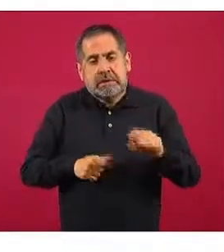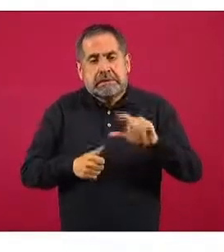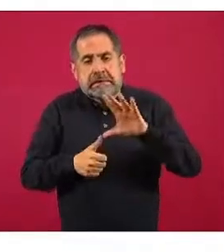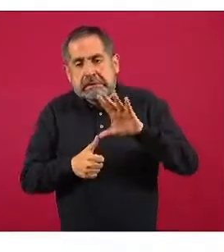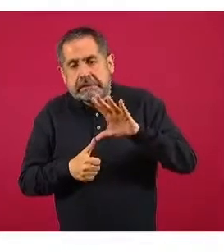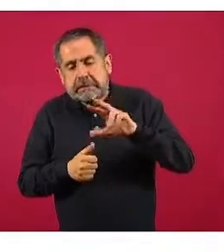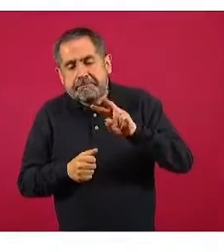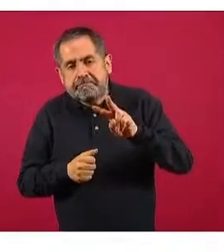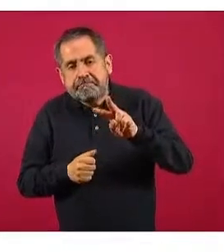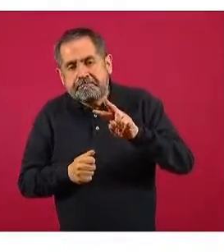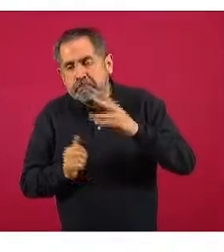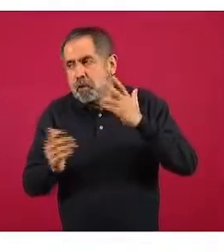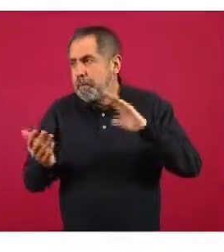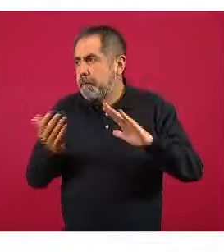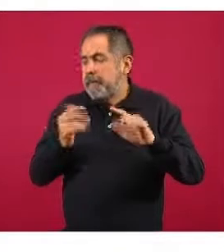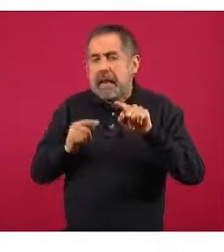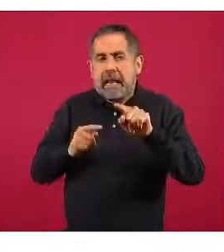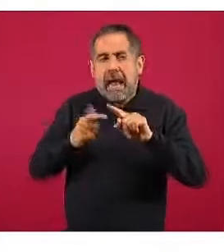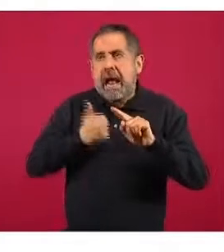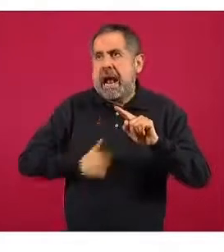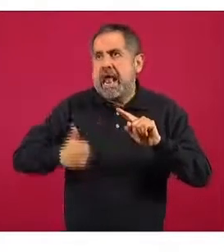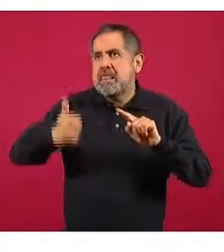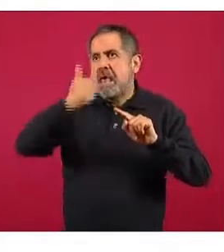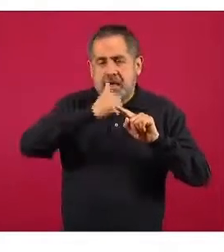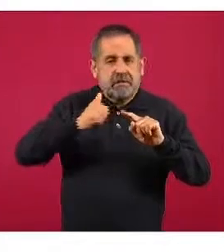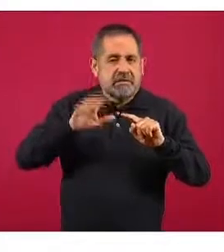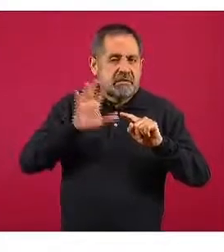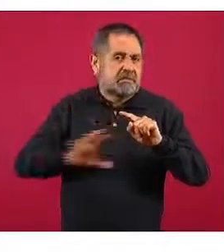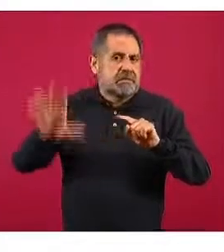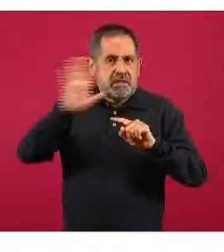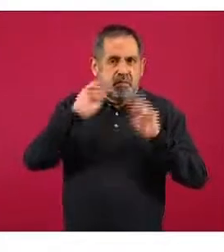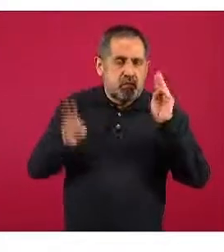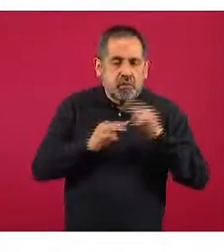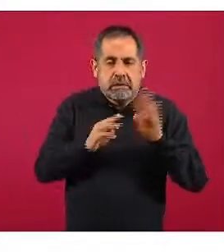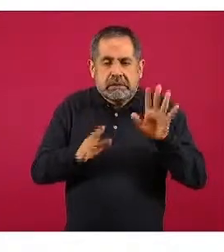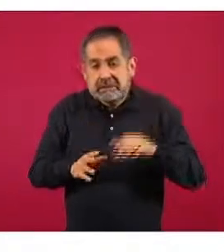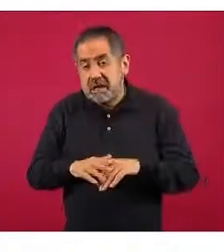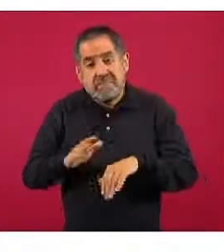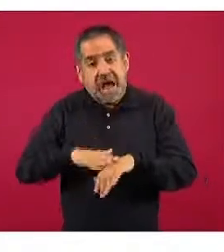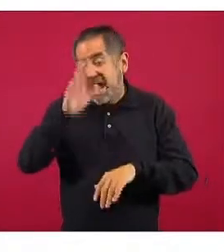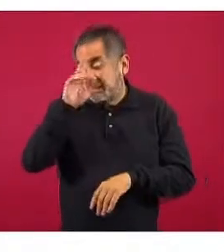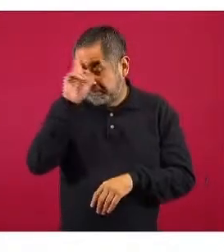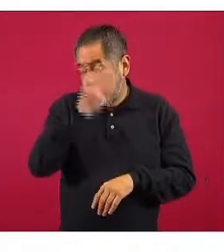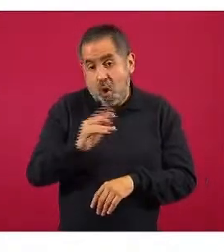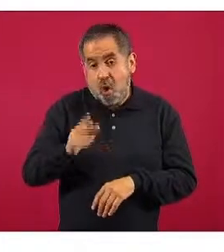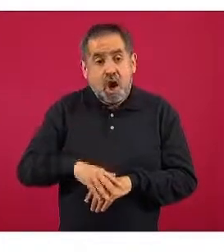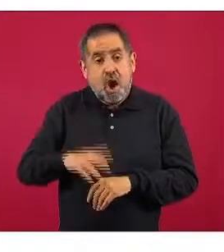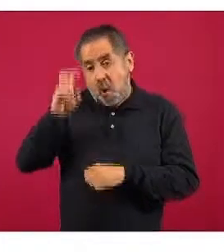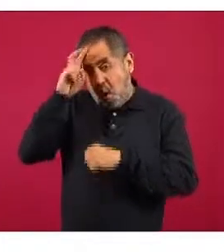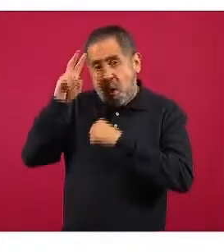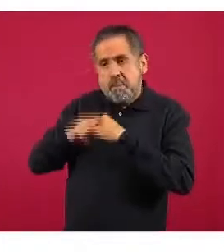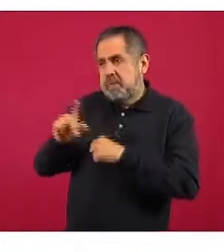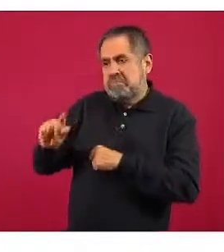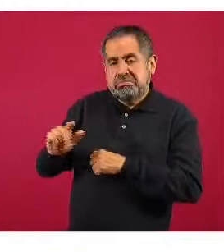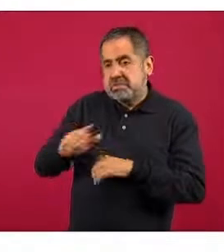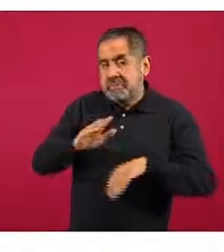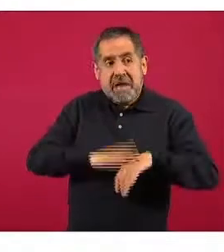comparar ese comportamiento en cada una de las regiones, superó ya a Europa,